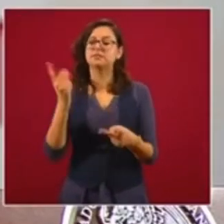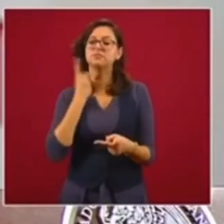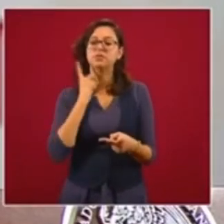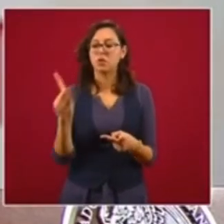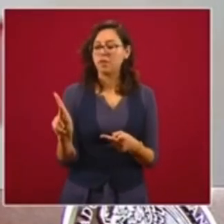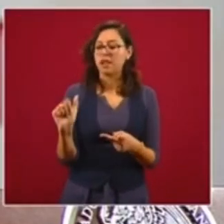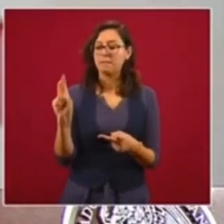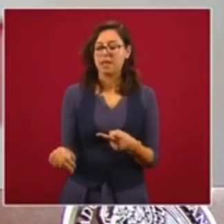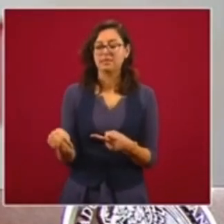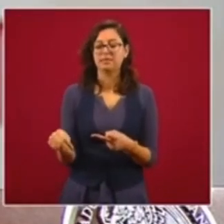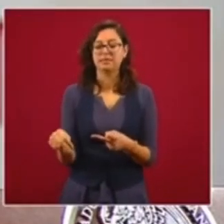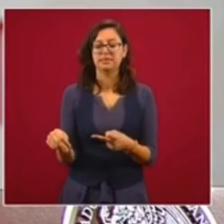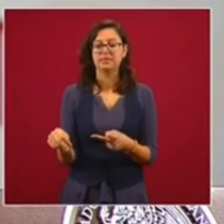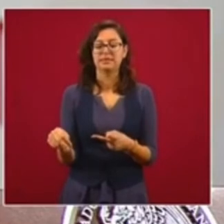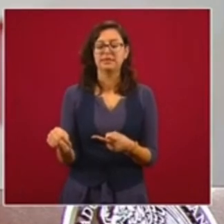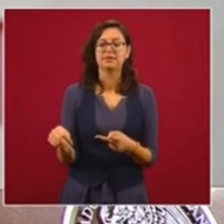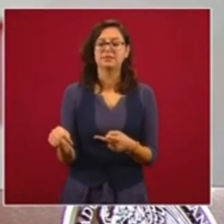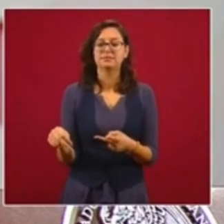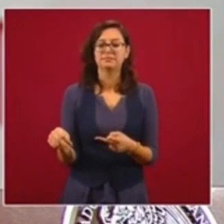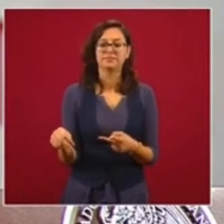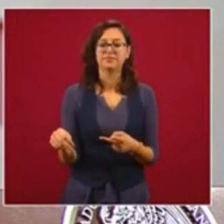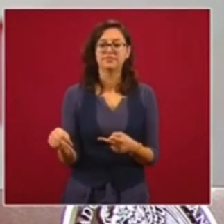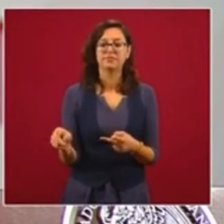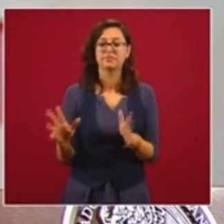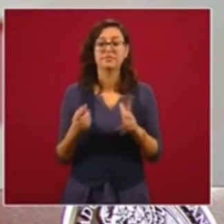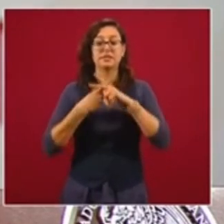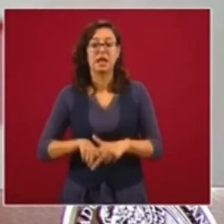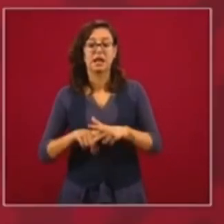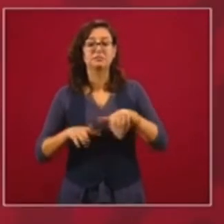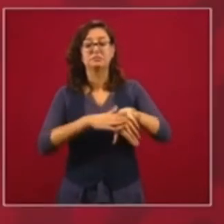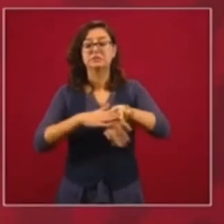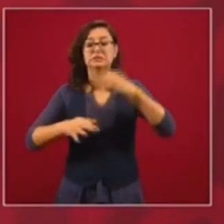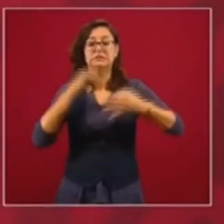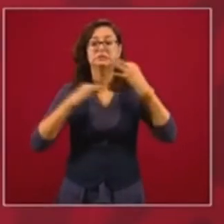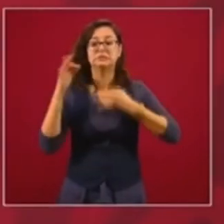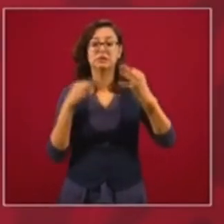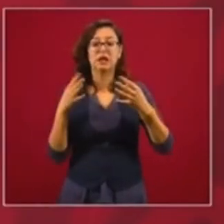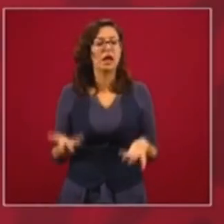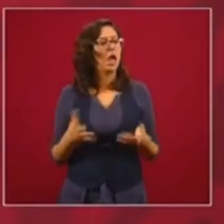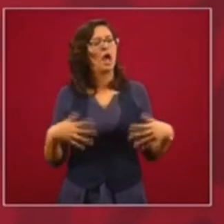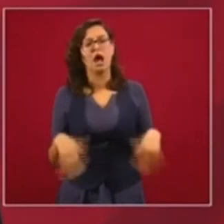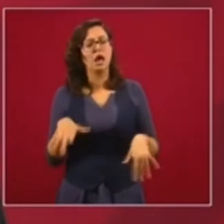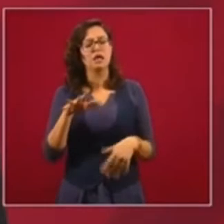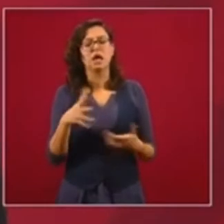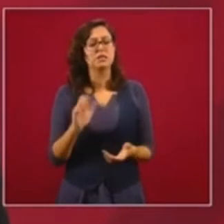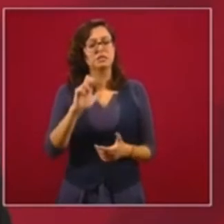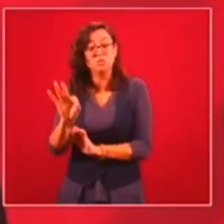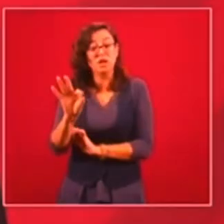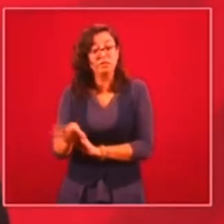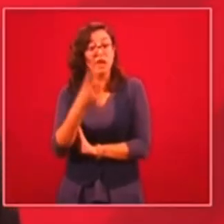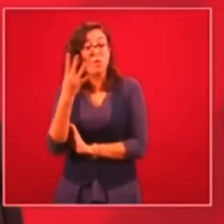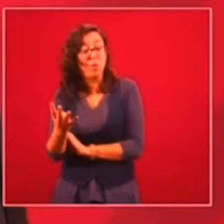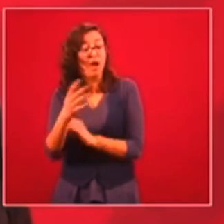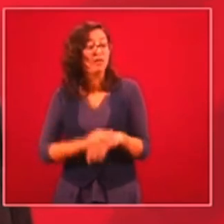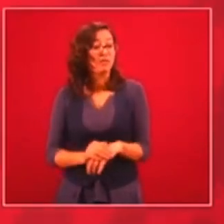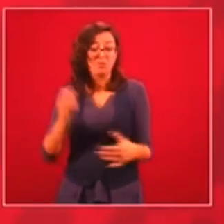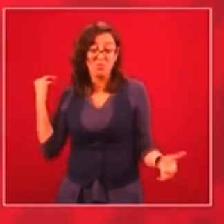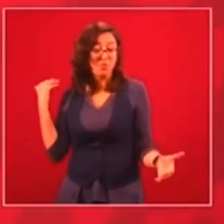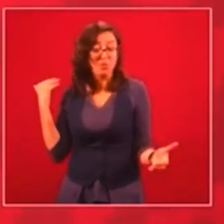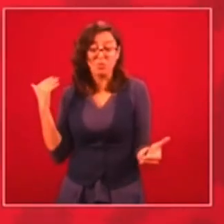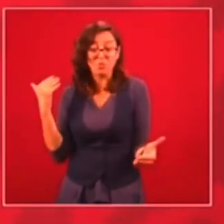PAN dicen que no hay que quitarle el agua a Chihuahua. Están